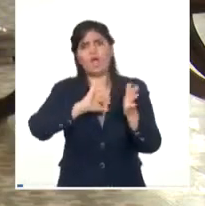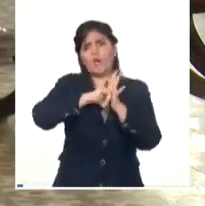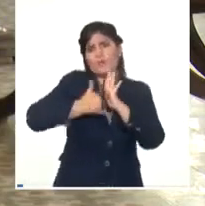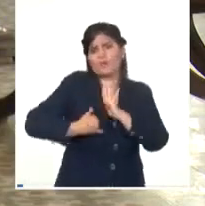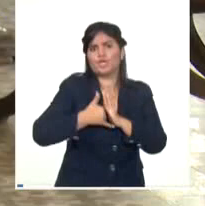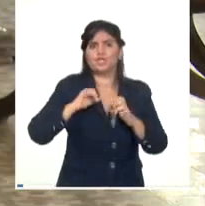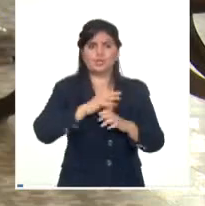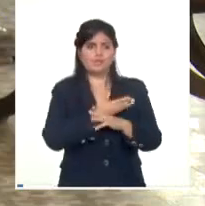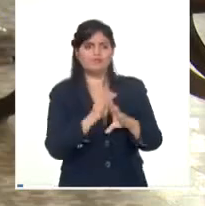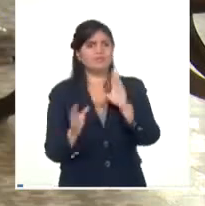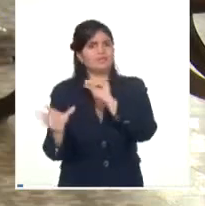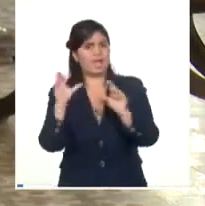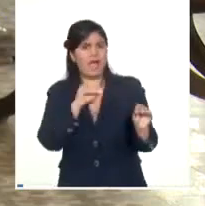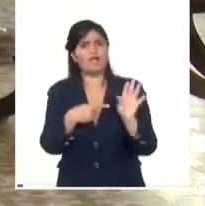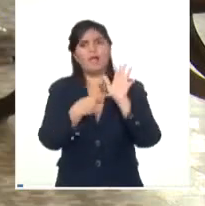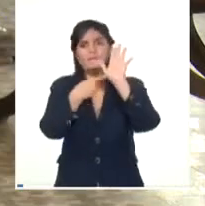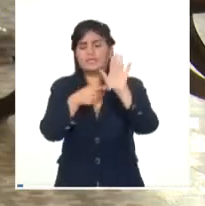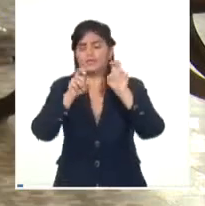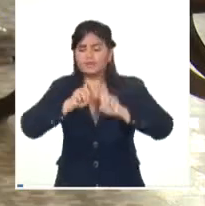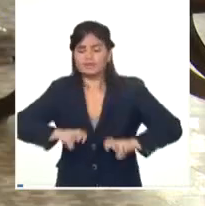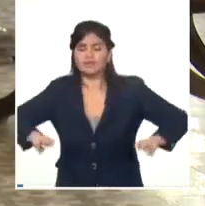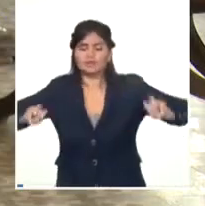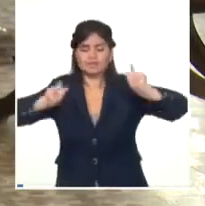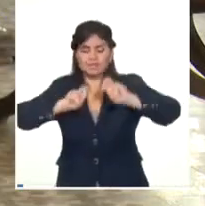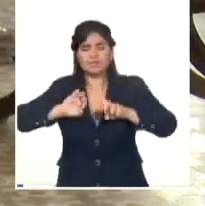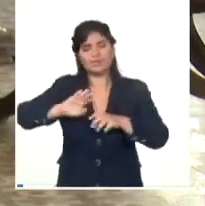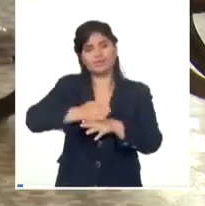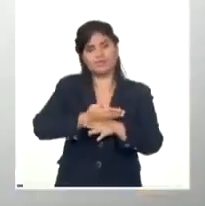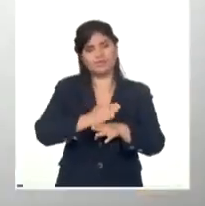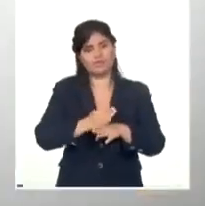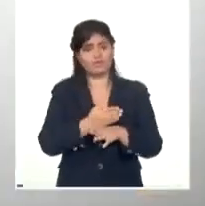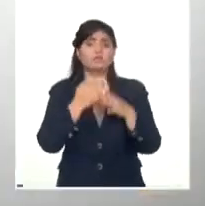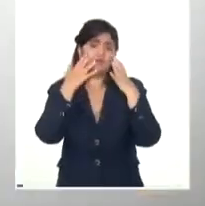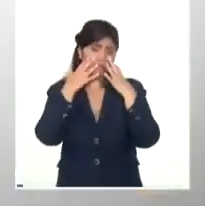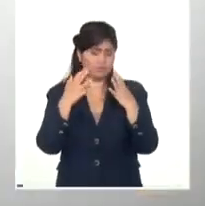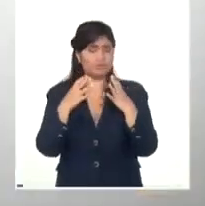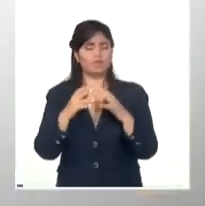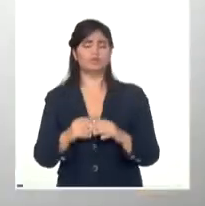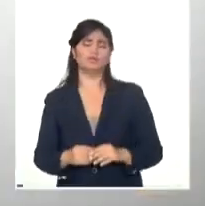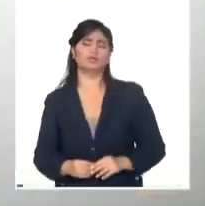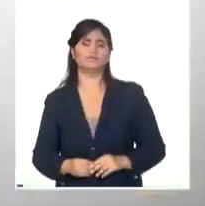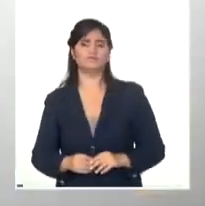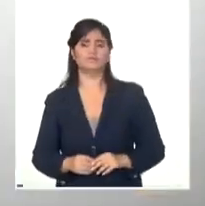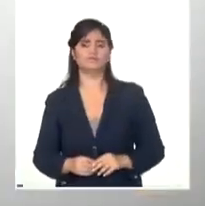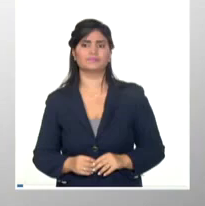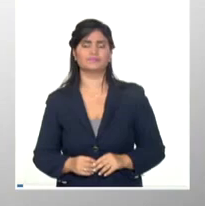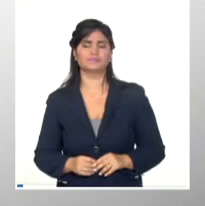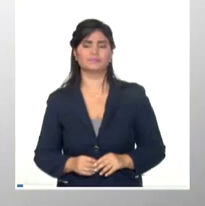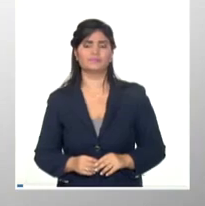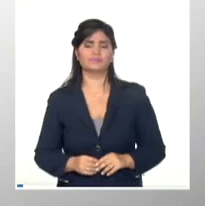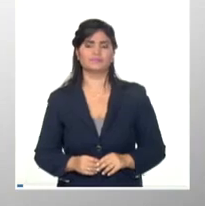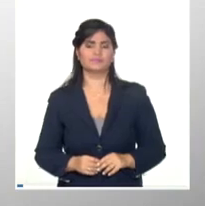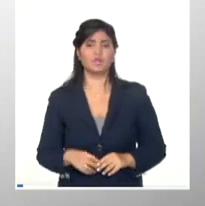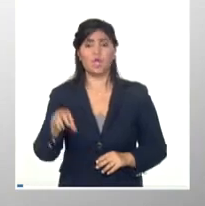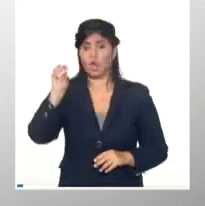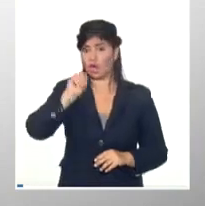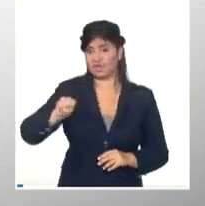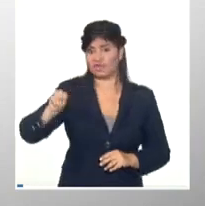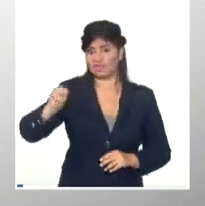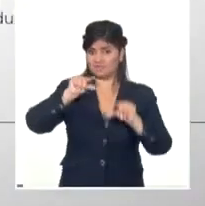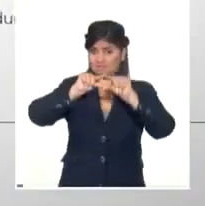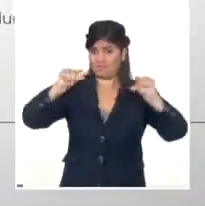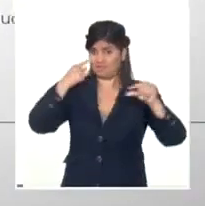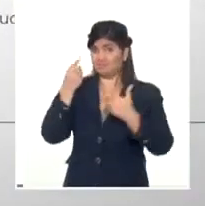extender a diferentes áreas del conocimiento que son necesarias. La AAA es una organización sin fines de lucro